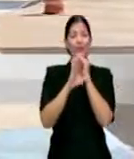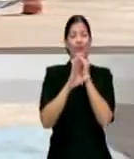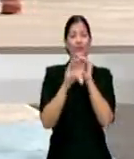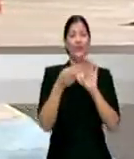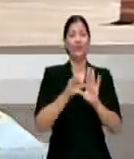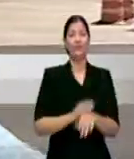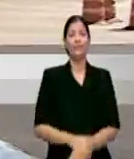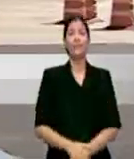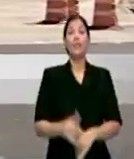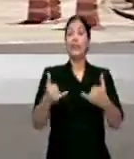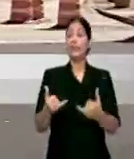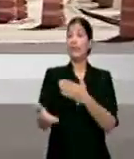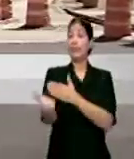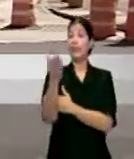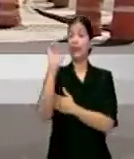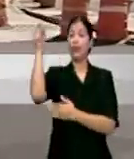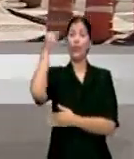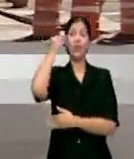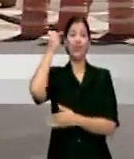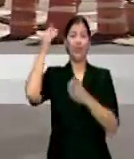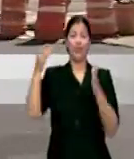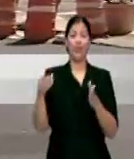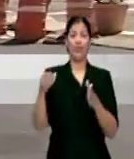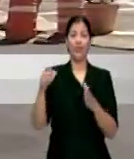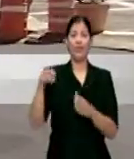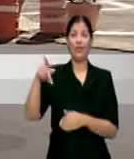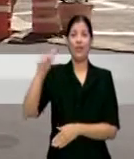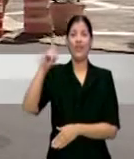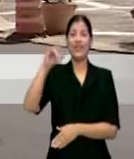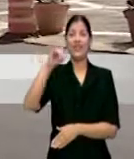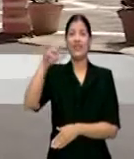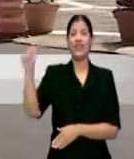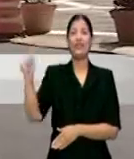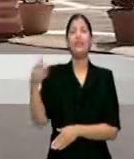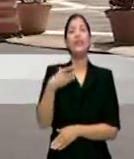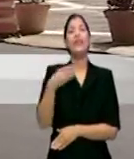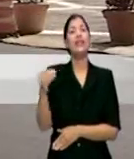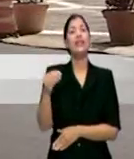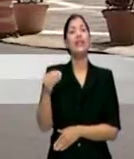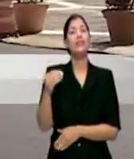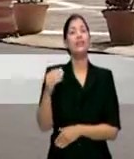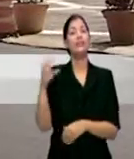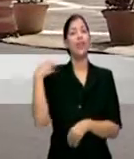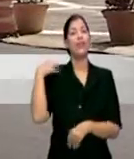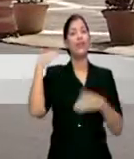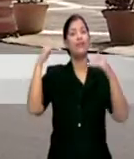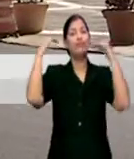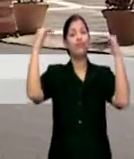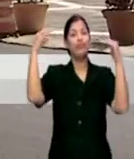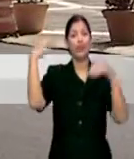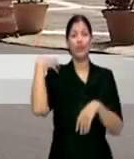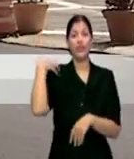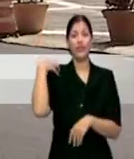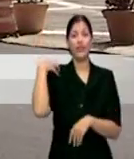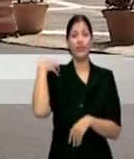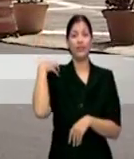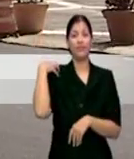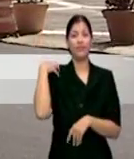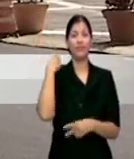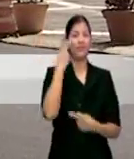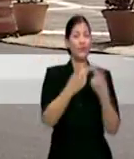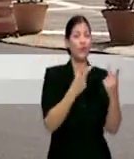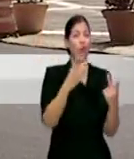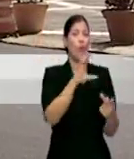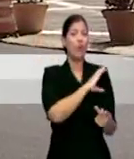gobernador Alejandro García Padilla y el superintendente de la policía José Caldero visitaron en el centro médico de Río Piedras a un policía que